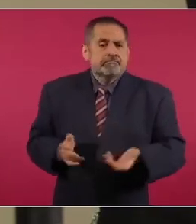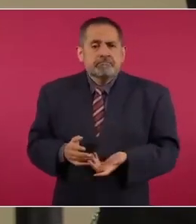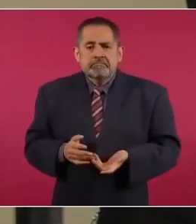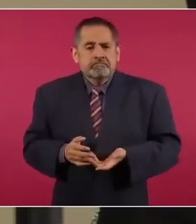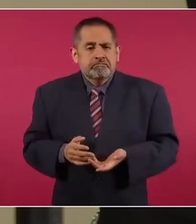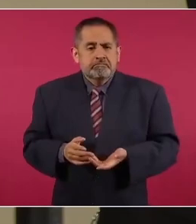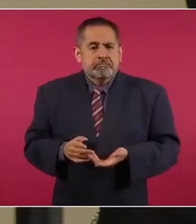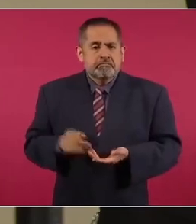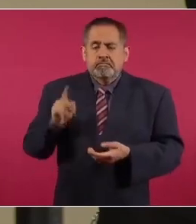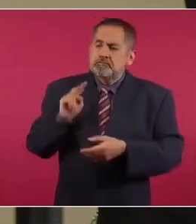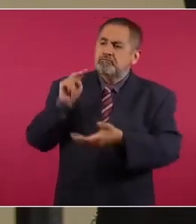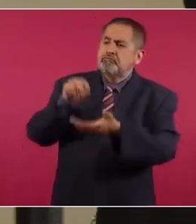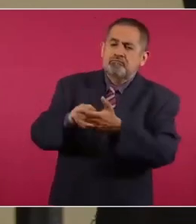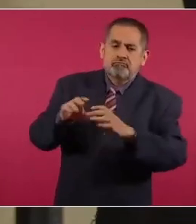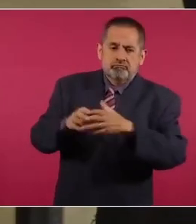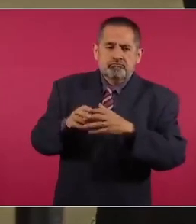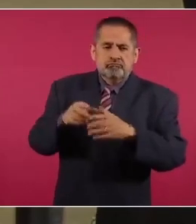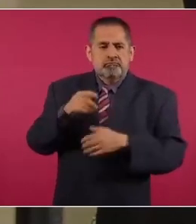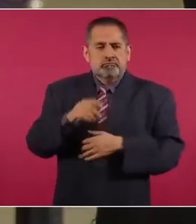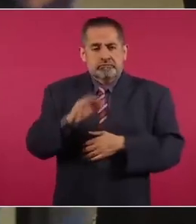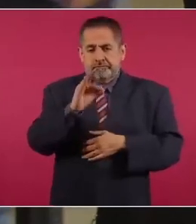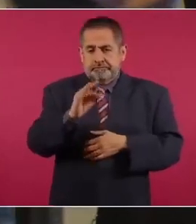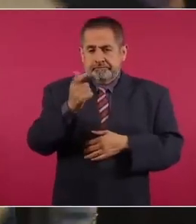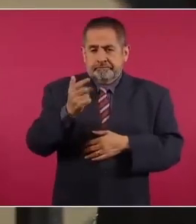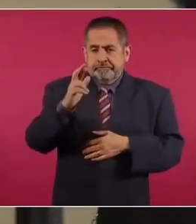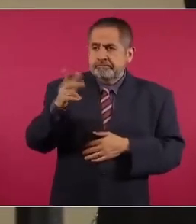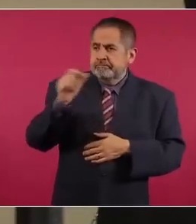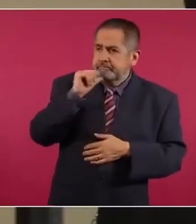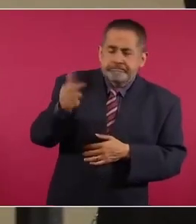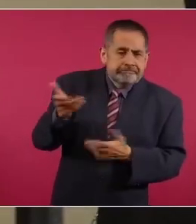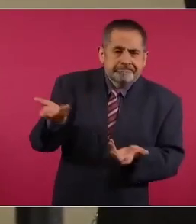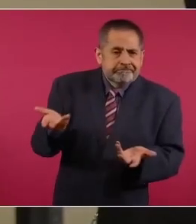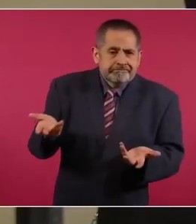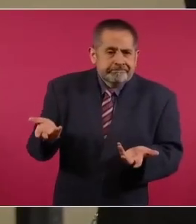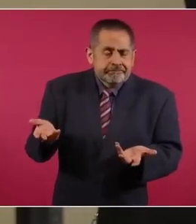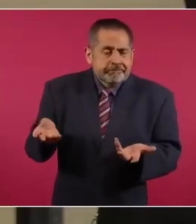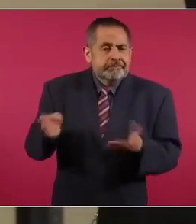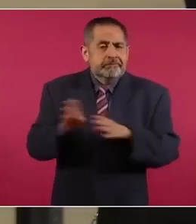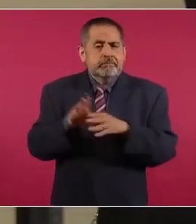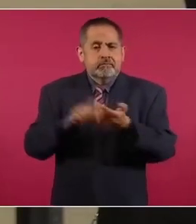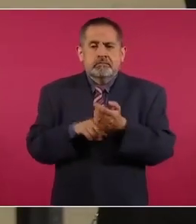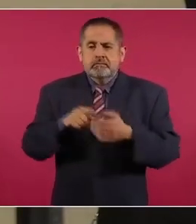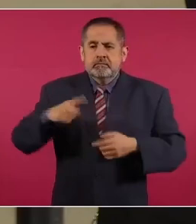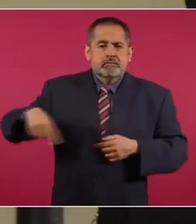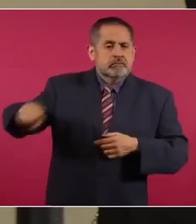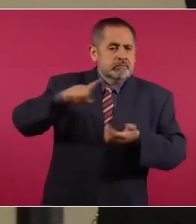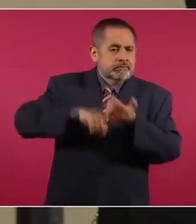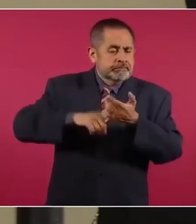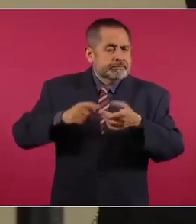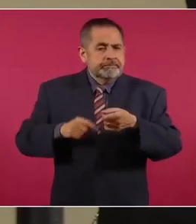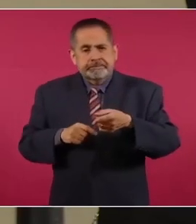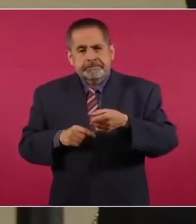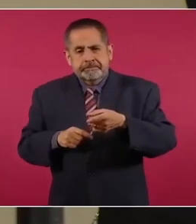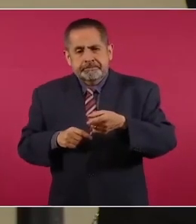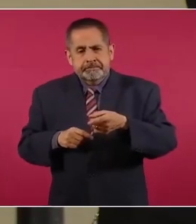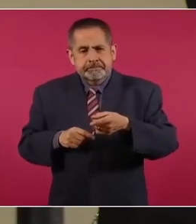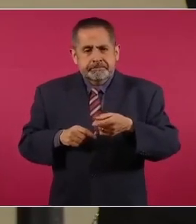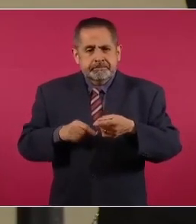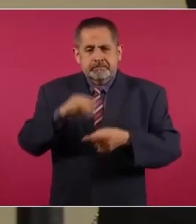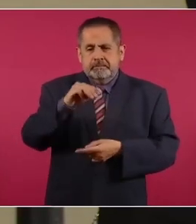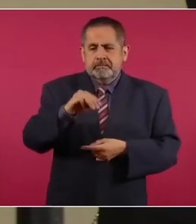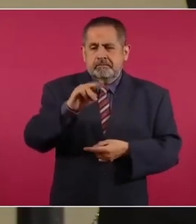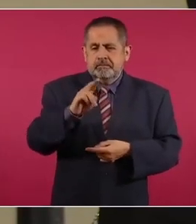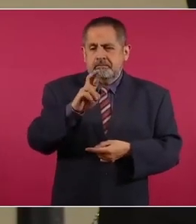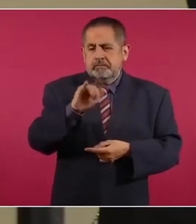informe, una auditoría desde la FGR y también señalaban toda esta judicialización del caso de Murillo